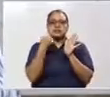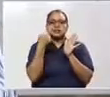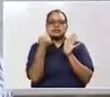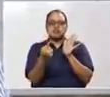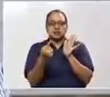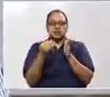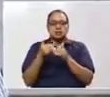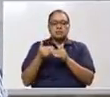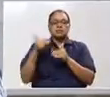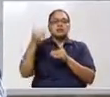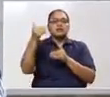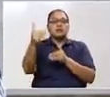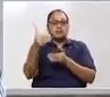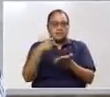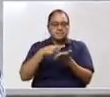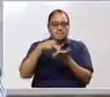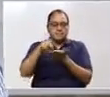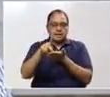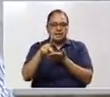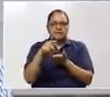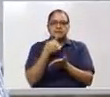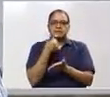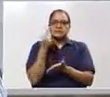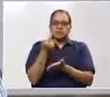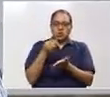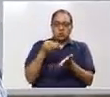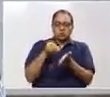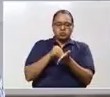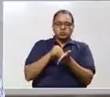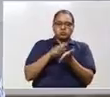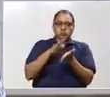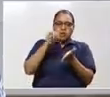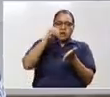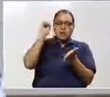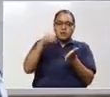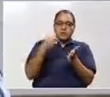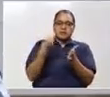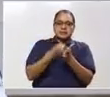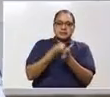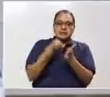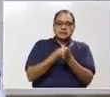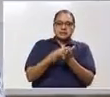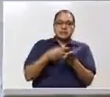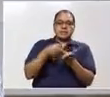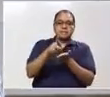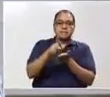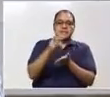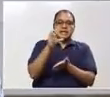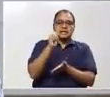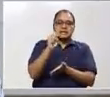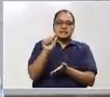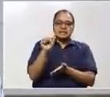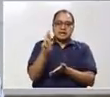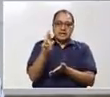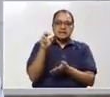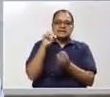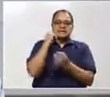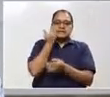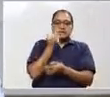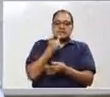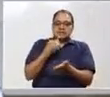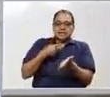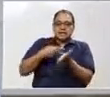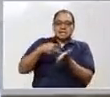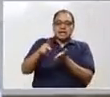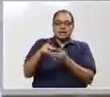posponiendo la fecha para el pago de la declaración de ese impuesto sobre renta, quisiesen hacer la declaración y pago